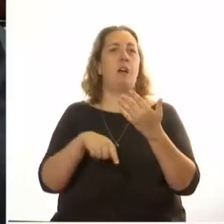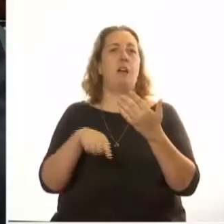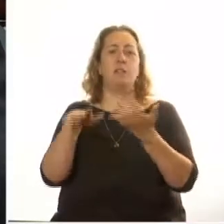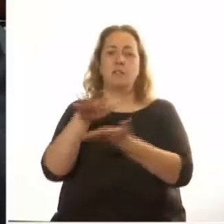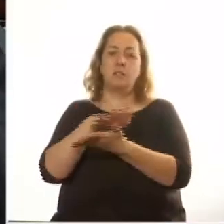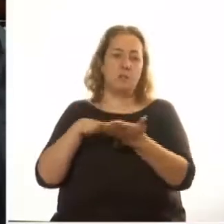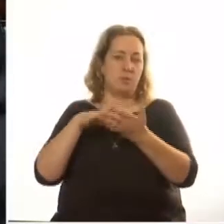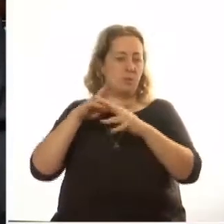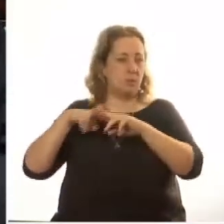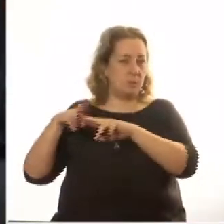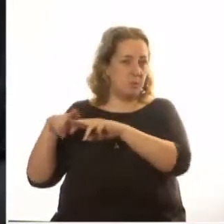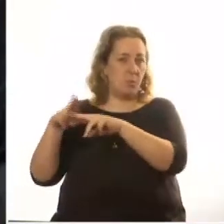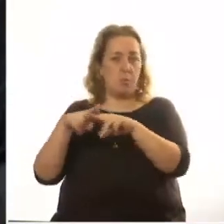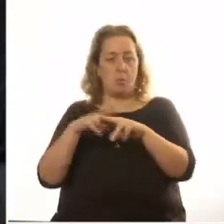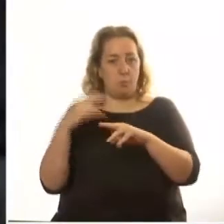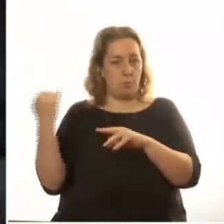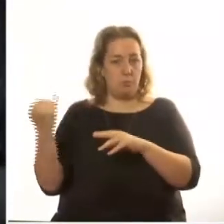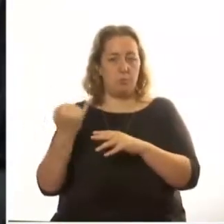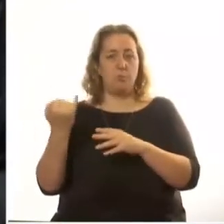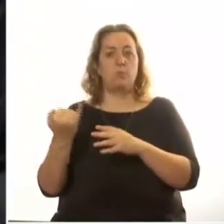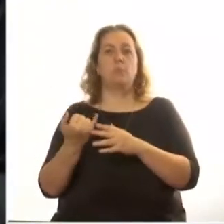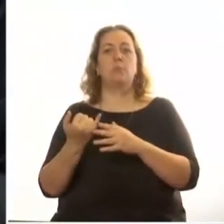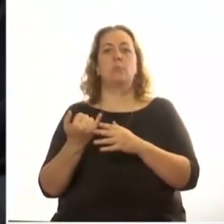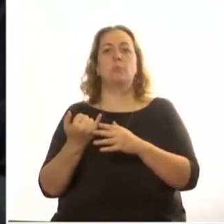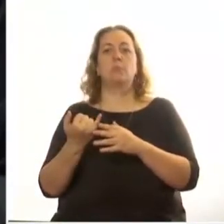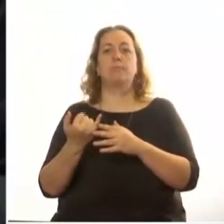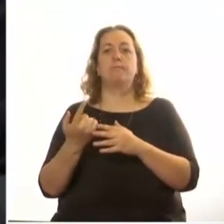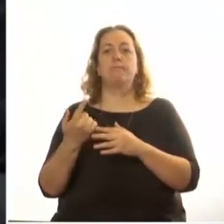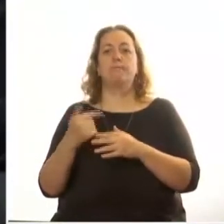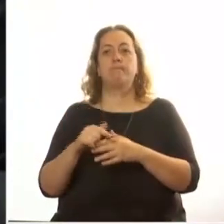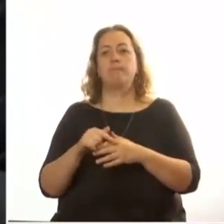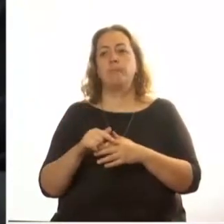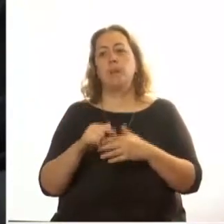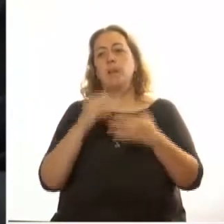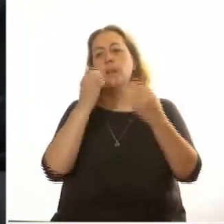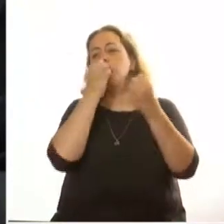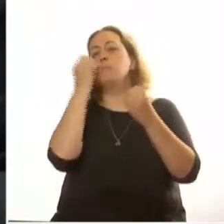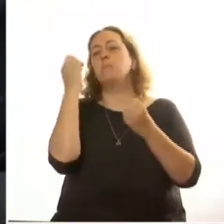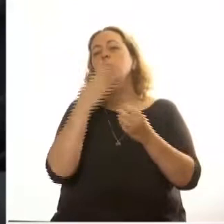un gran amigo mío un día me dijo es mejor hablar de la Shoah.